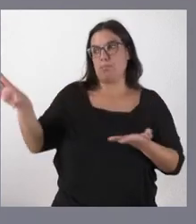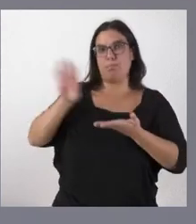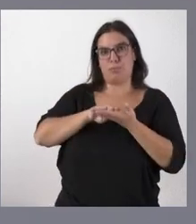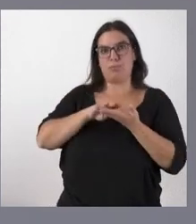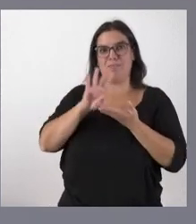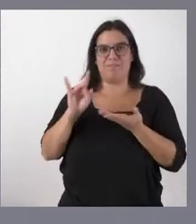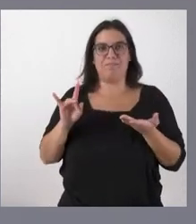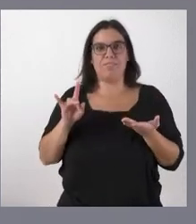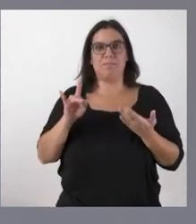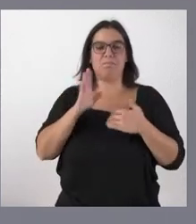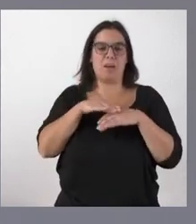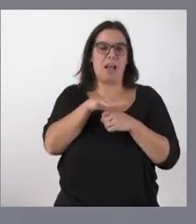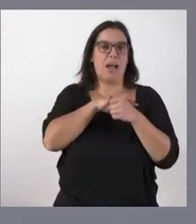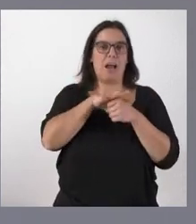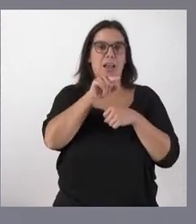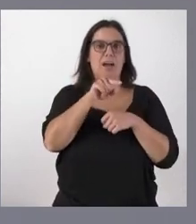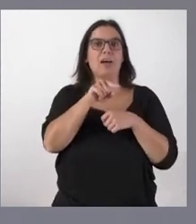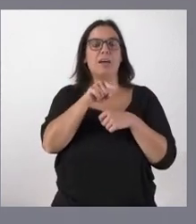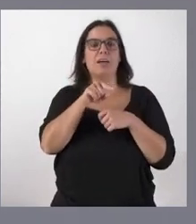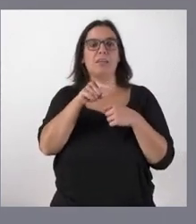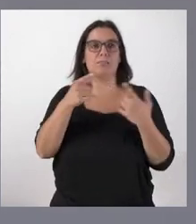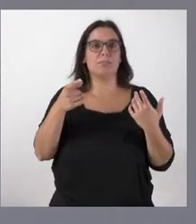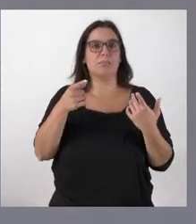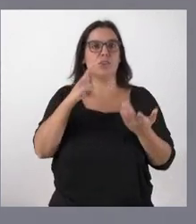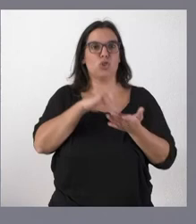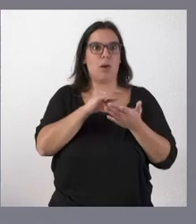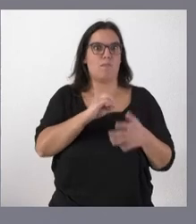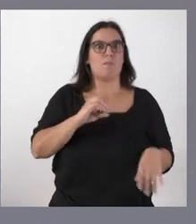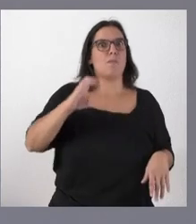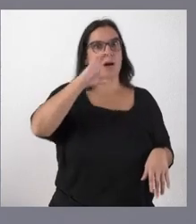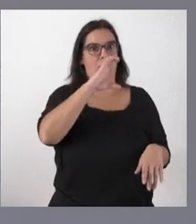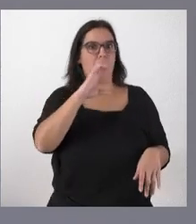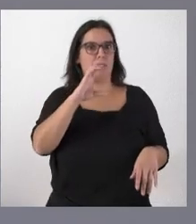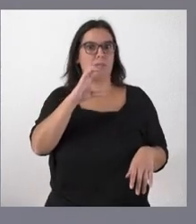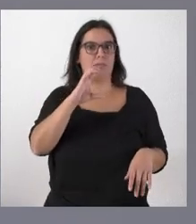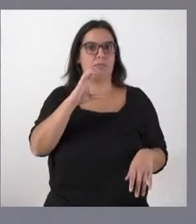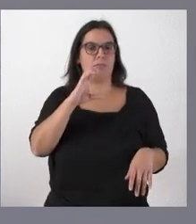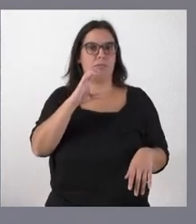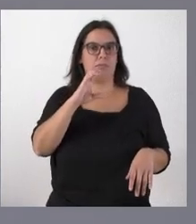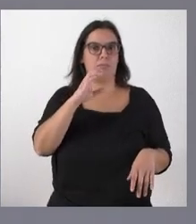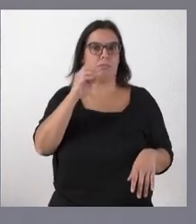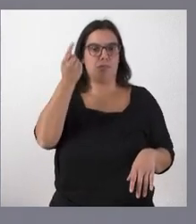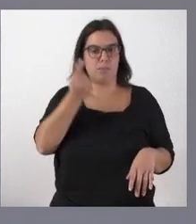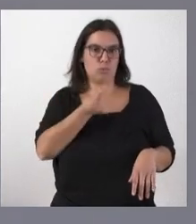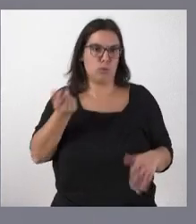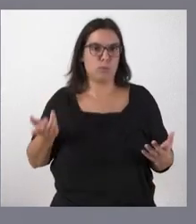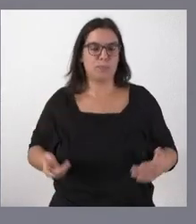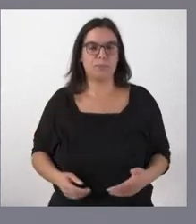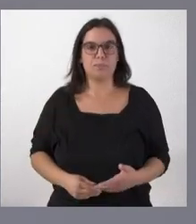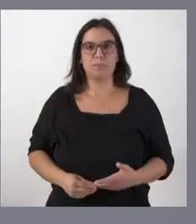hacer lógicamente que este área vaya a ser una de las áreas que experimente un mayor crecimiento dentro del contexto presupuestario autonómico